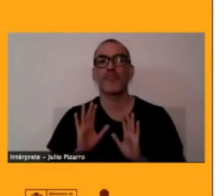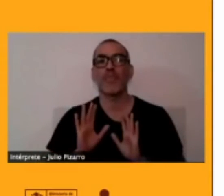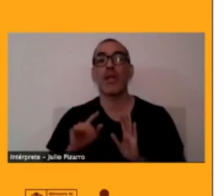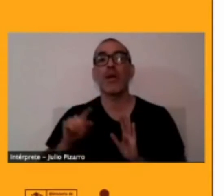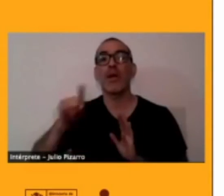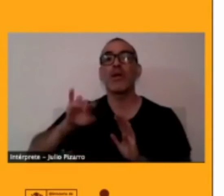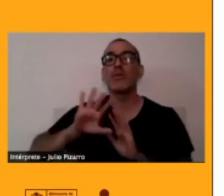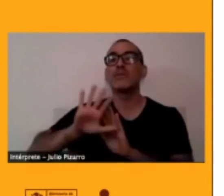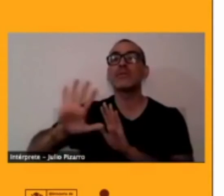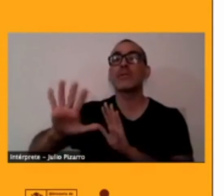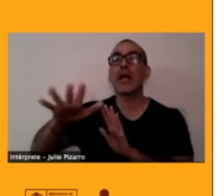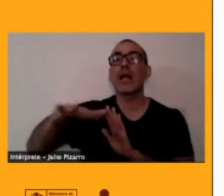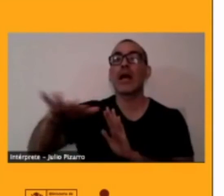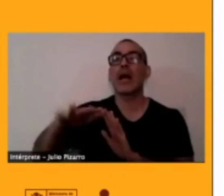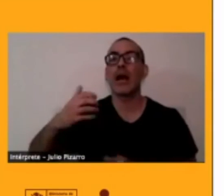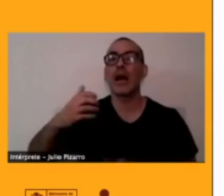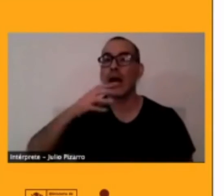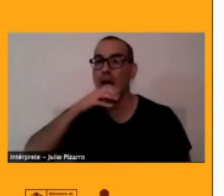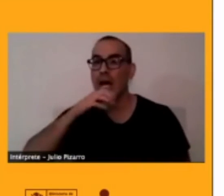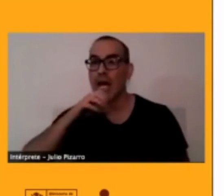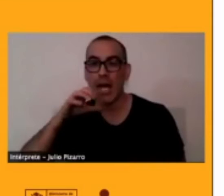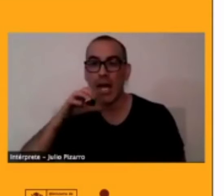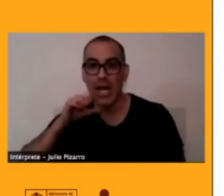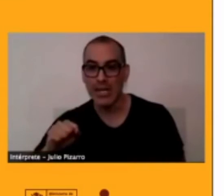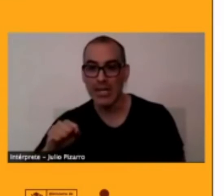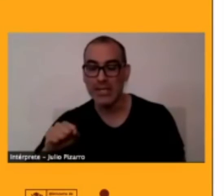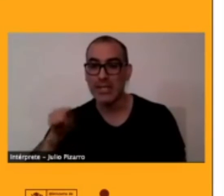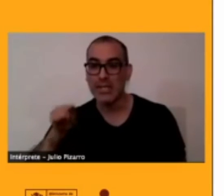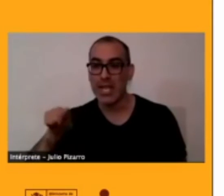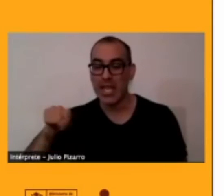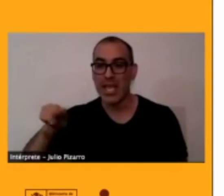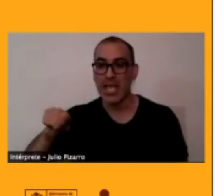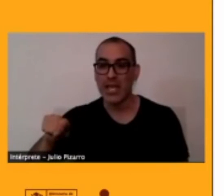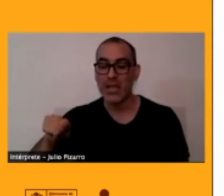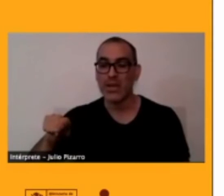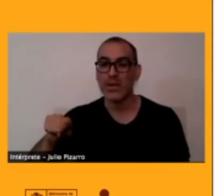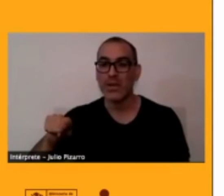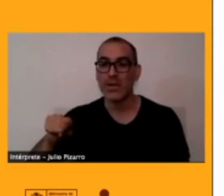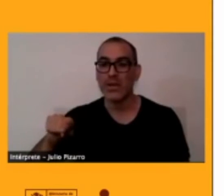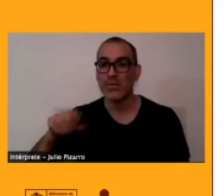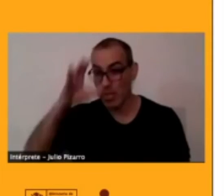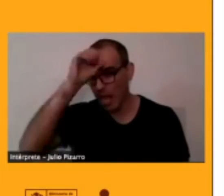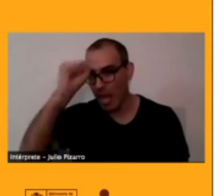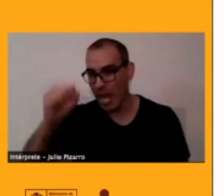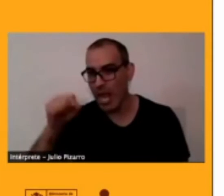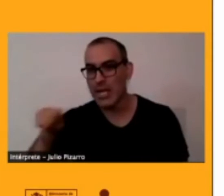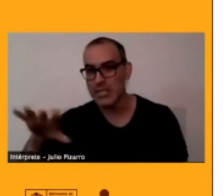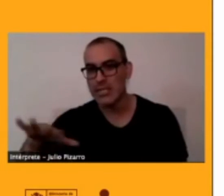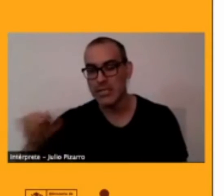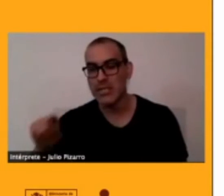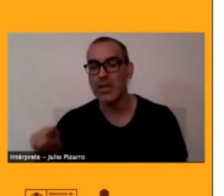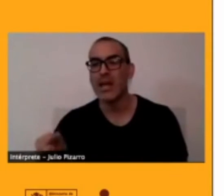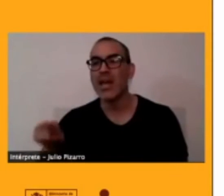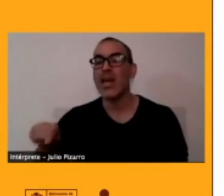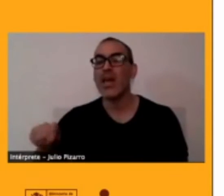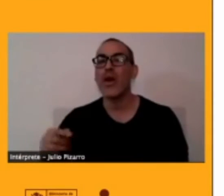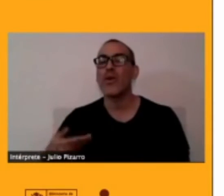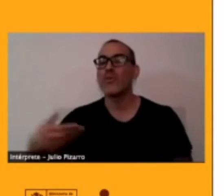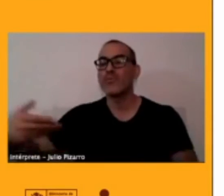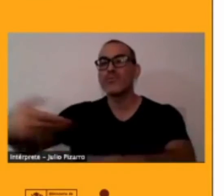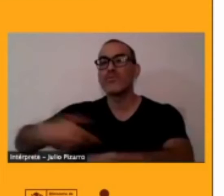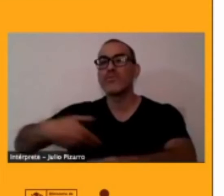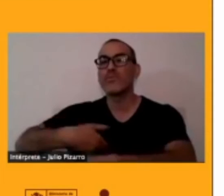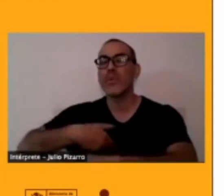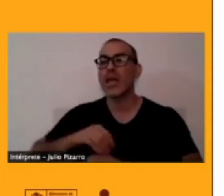solicitaron a los representantes chilenos del consejo lingüístico apoyo porque necesitaban un apoyo